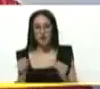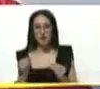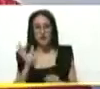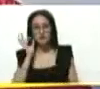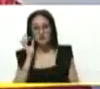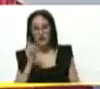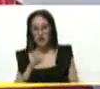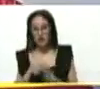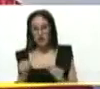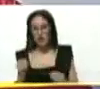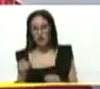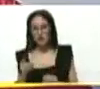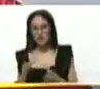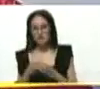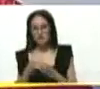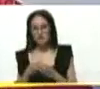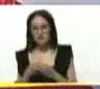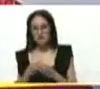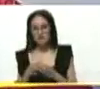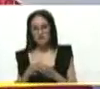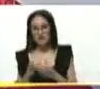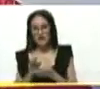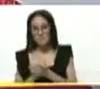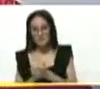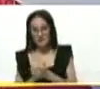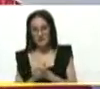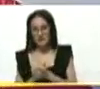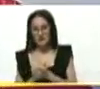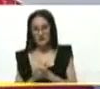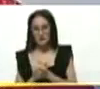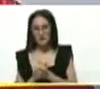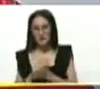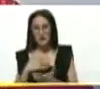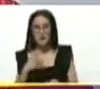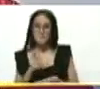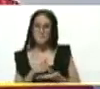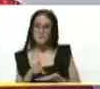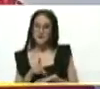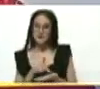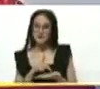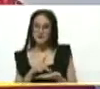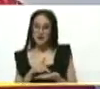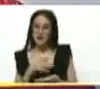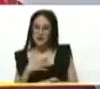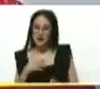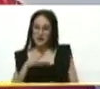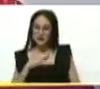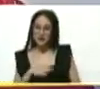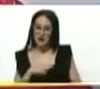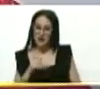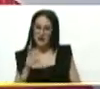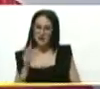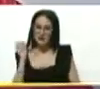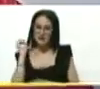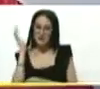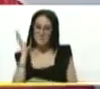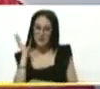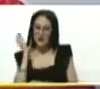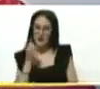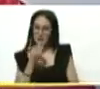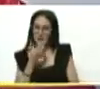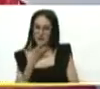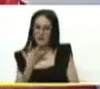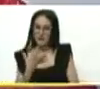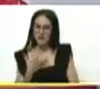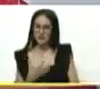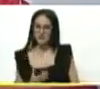Militantes, simpatizantes y amigos. Que quieran participar, que quieran estar allí en estas asambleas hermosas. Asambleas que haremos